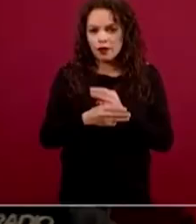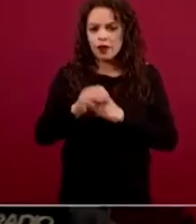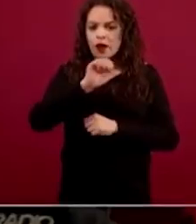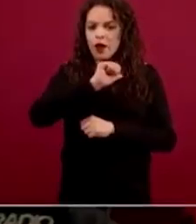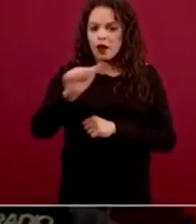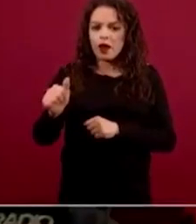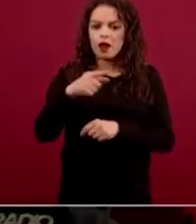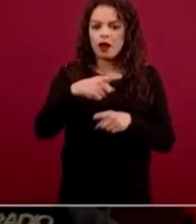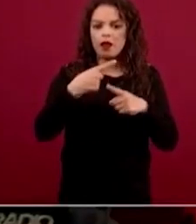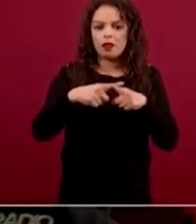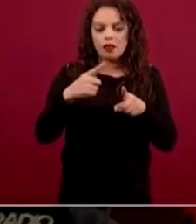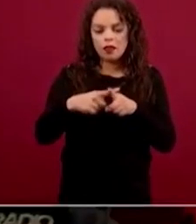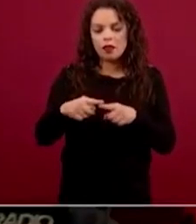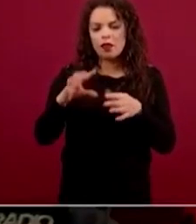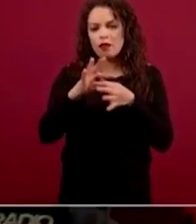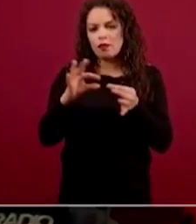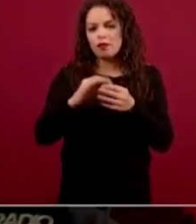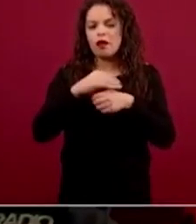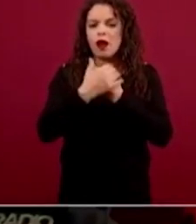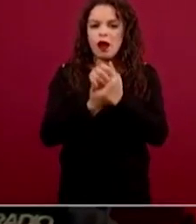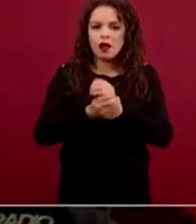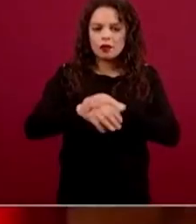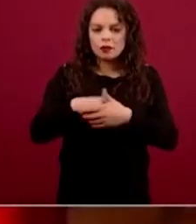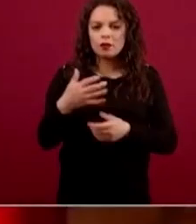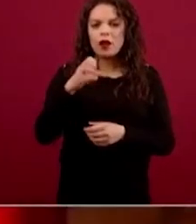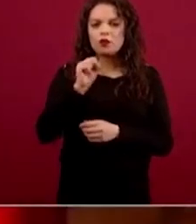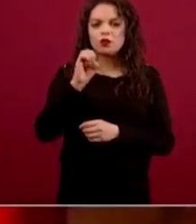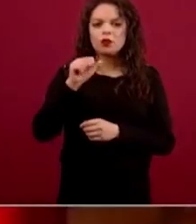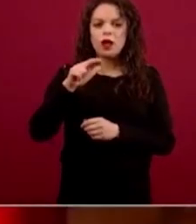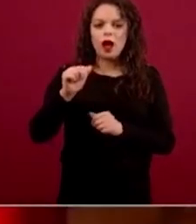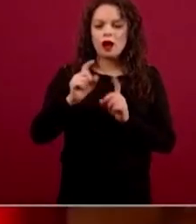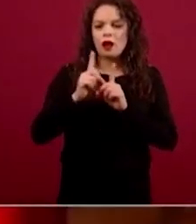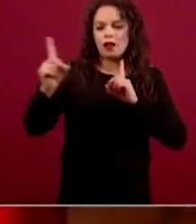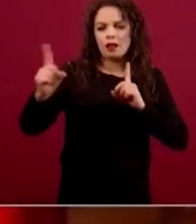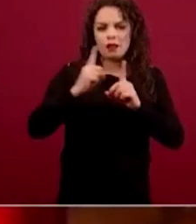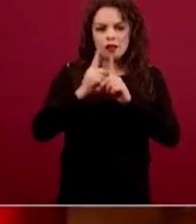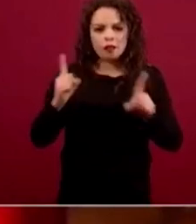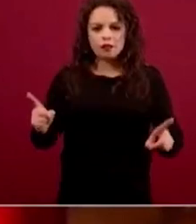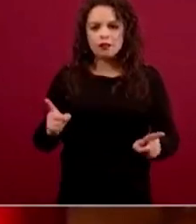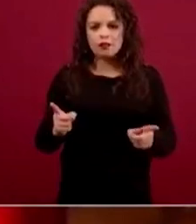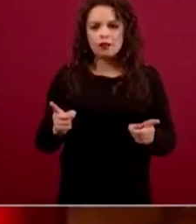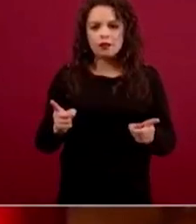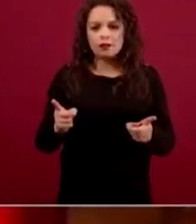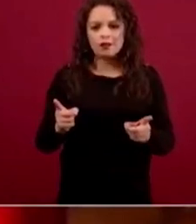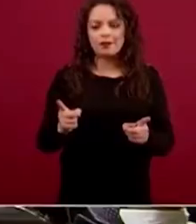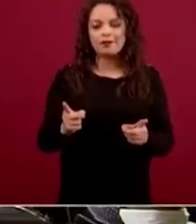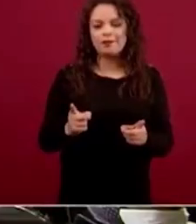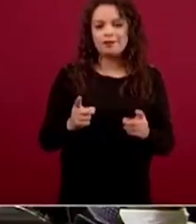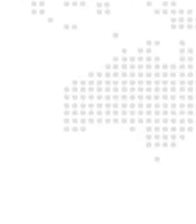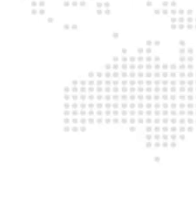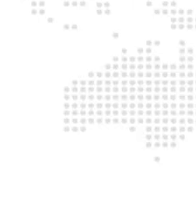distancia, lávate las manos, quédate en casa, quédate en casa, quédate en casa.